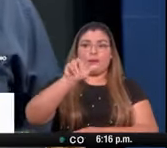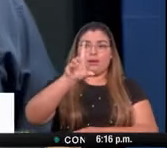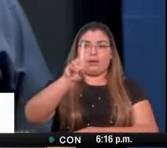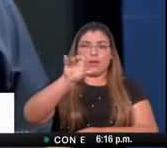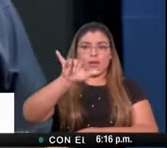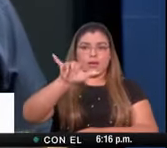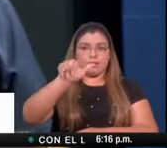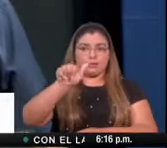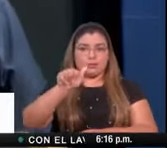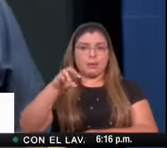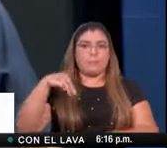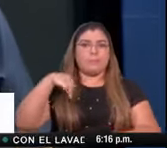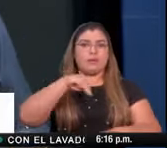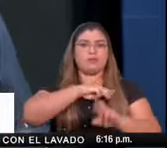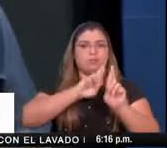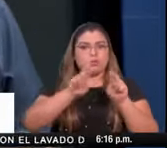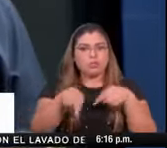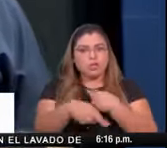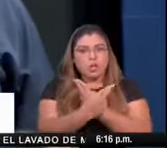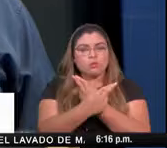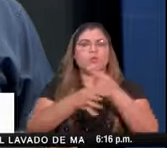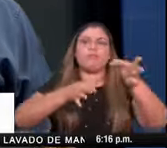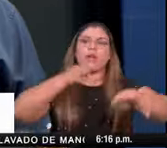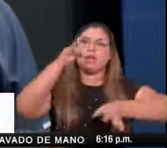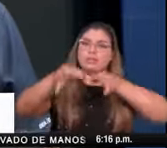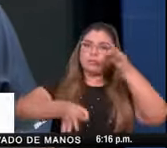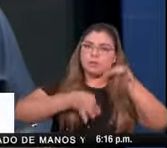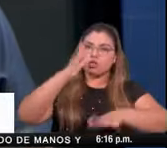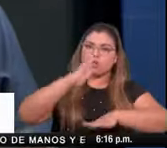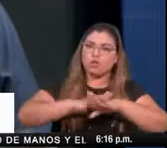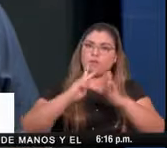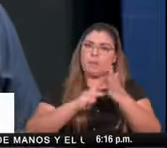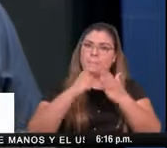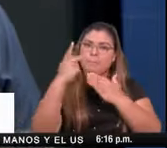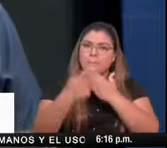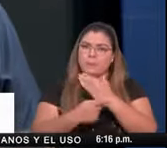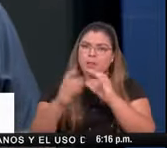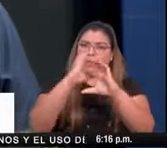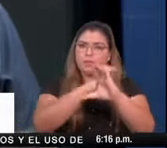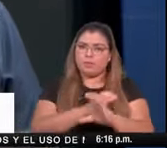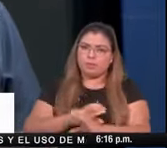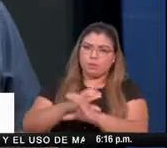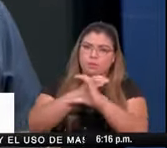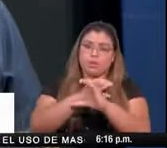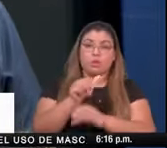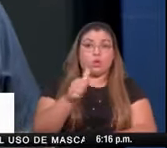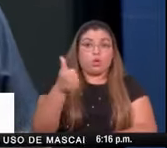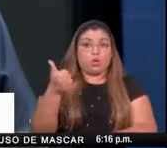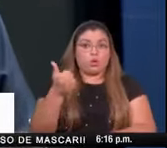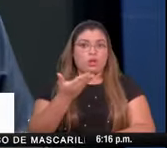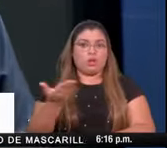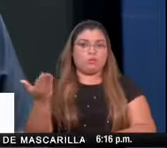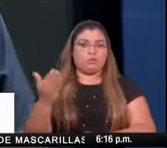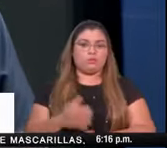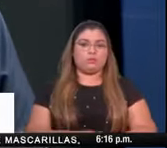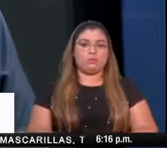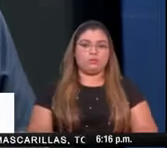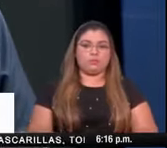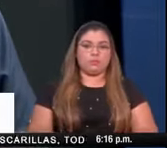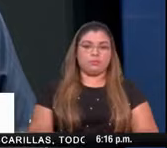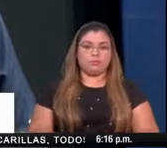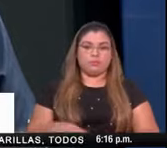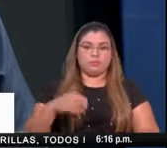nos dará detalles sobre un plan de contingencia y otras medidas que se tomarán. Muy buenas tardes, doctora Naya.